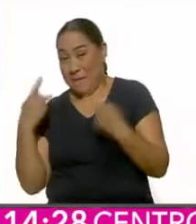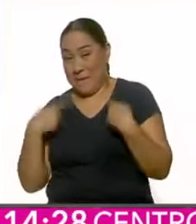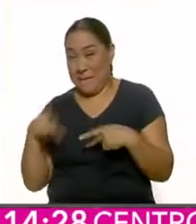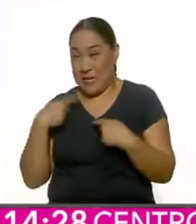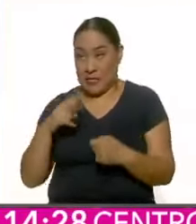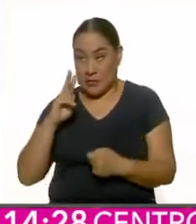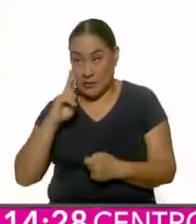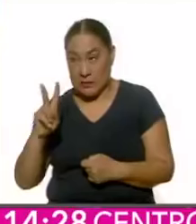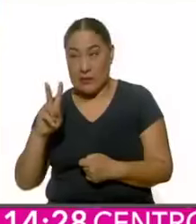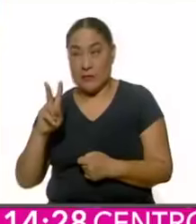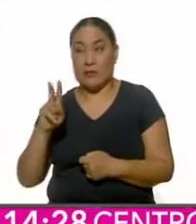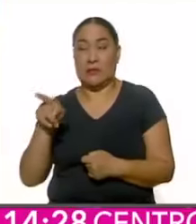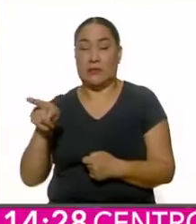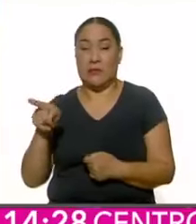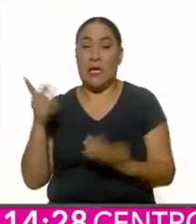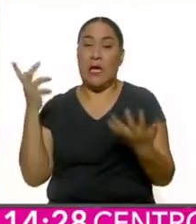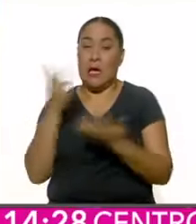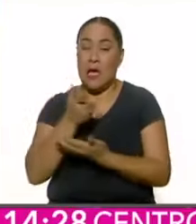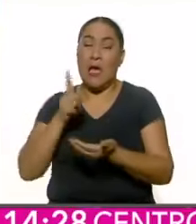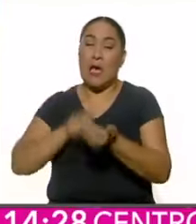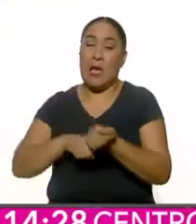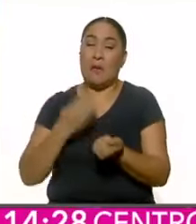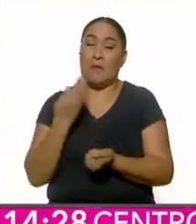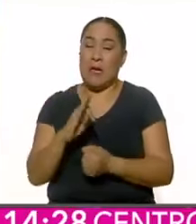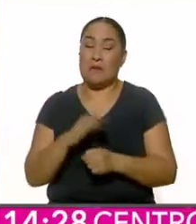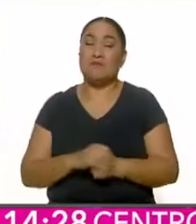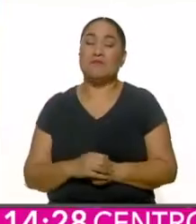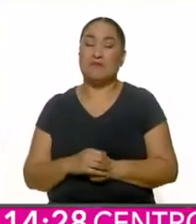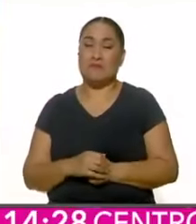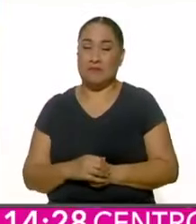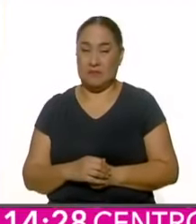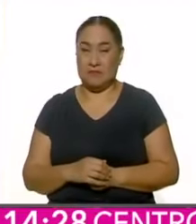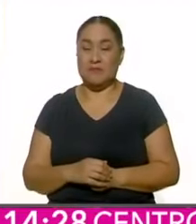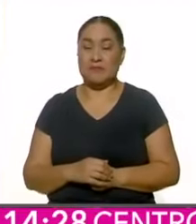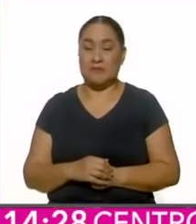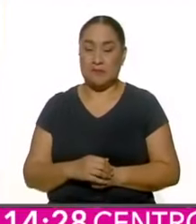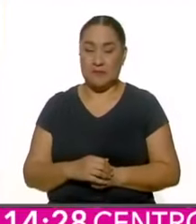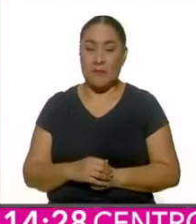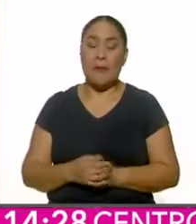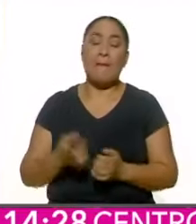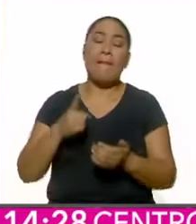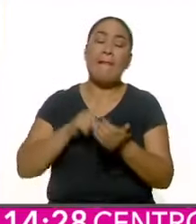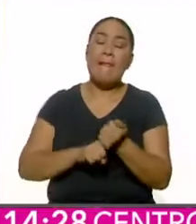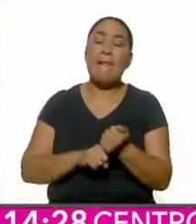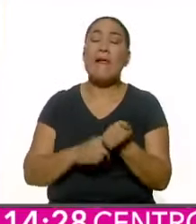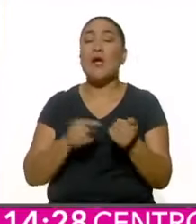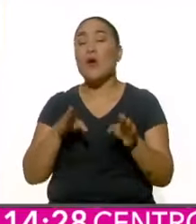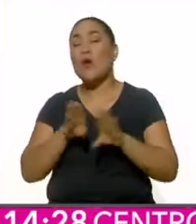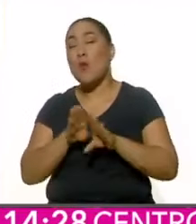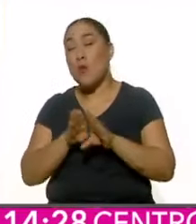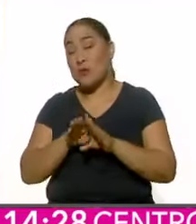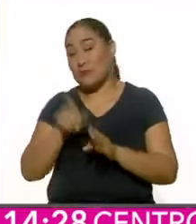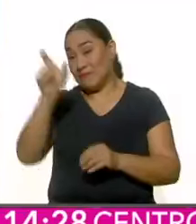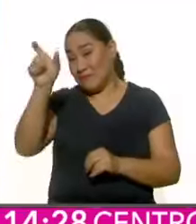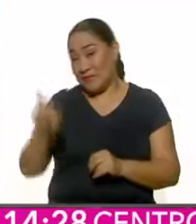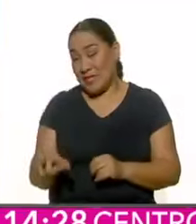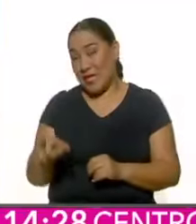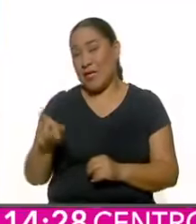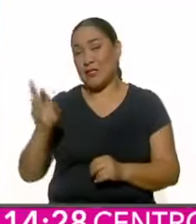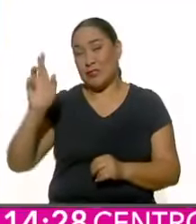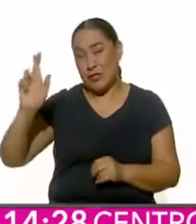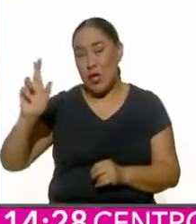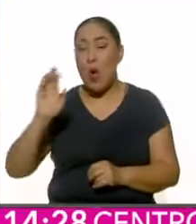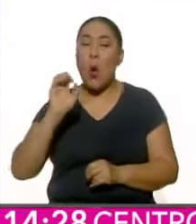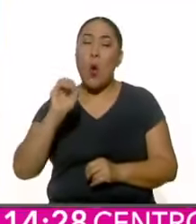tildan de traidores. No perdieron solo por eso. No es la facha de Xochitl, o su mal